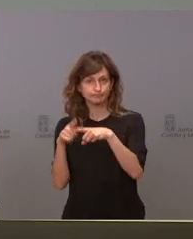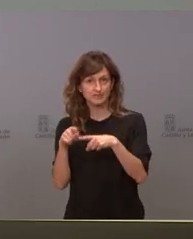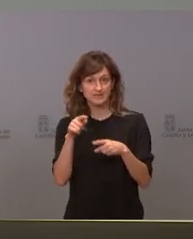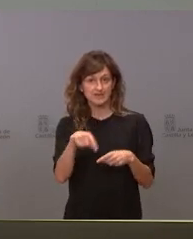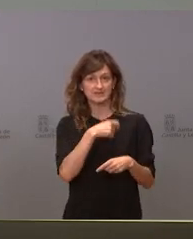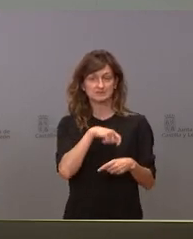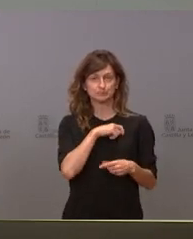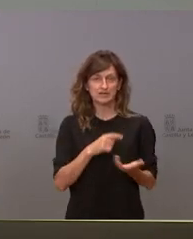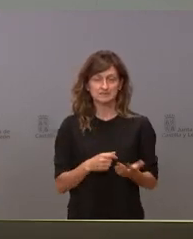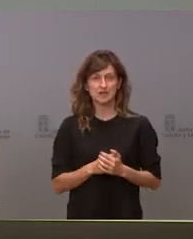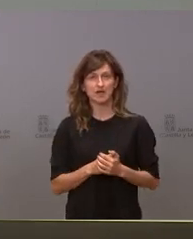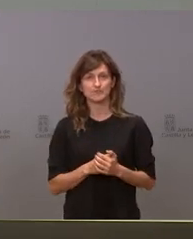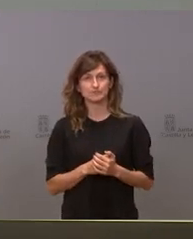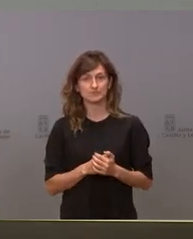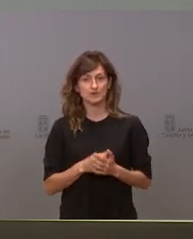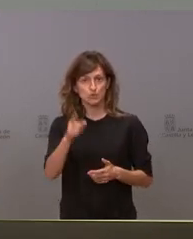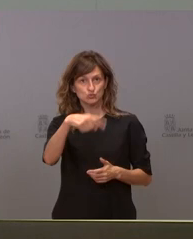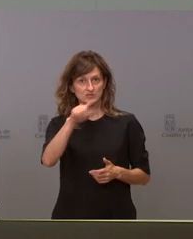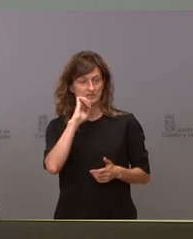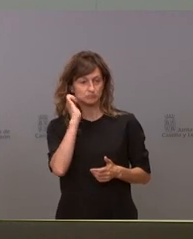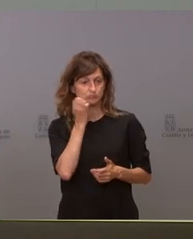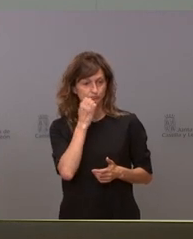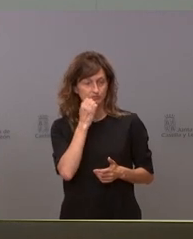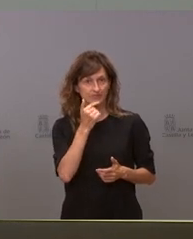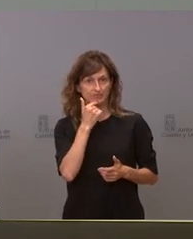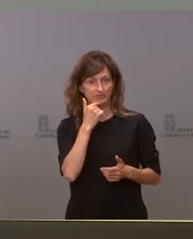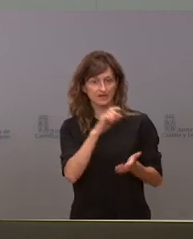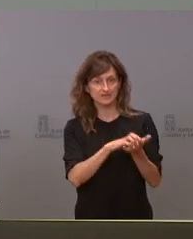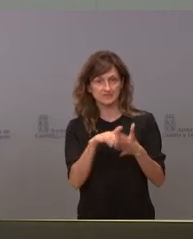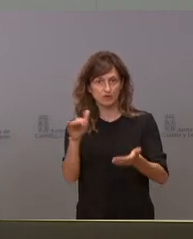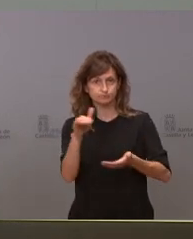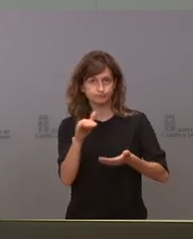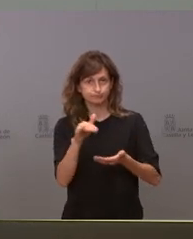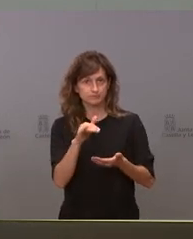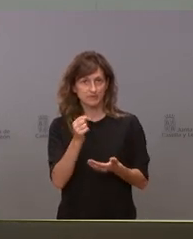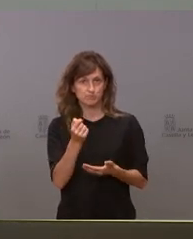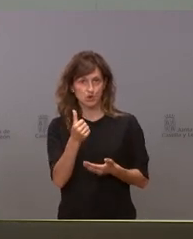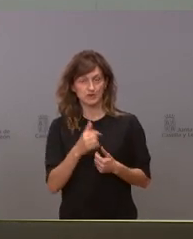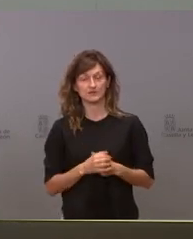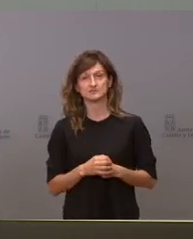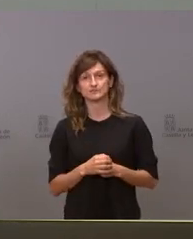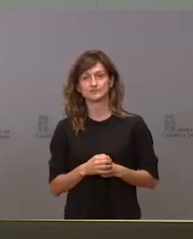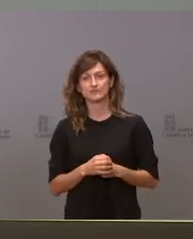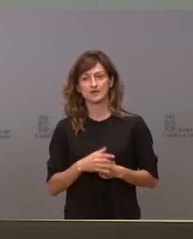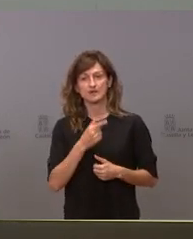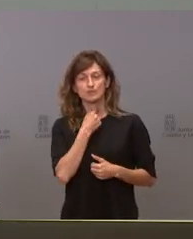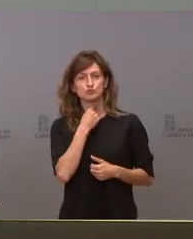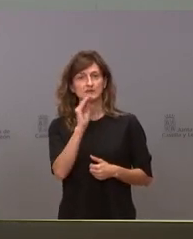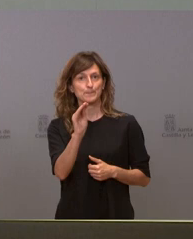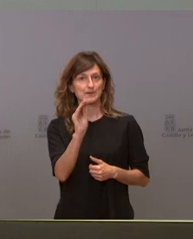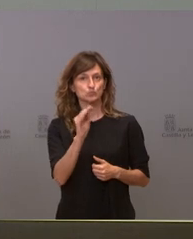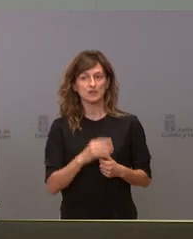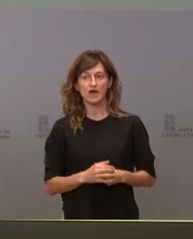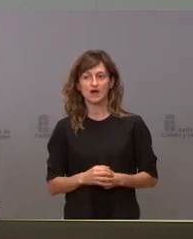españa según sus quejas las quejas de ustedes no están llegando al castillo y león como deberían me gustaría preguntarle si